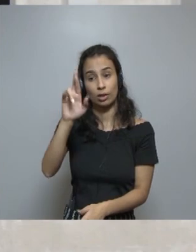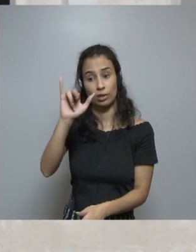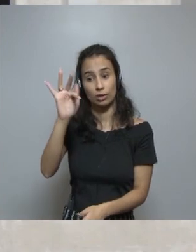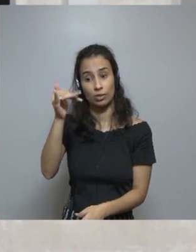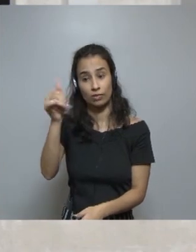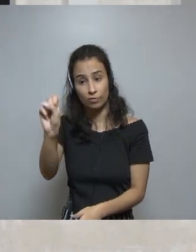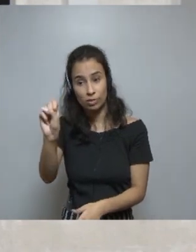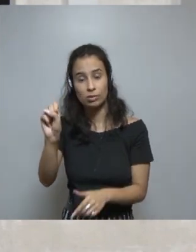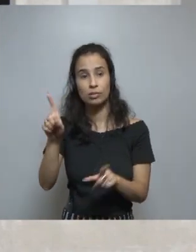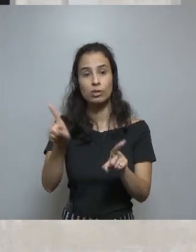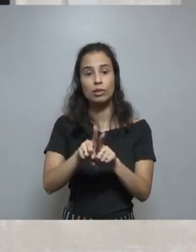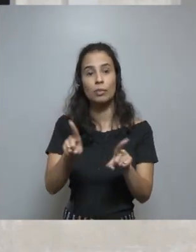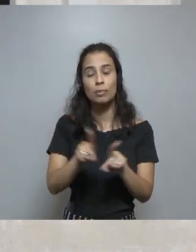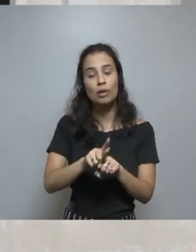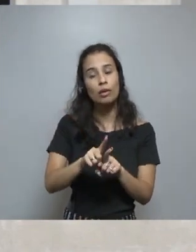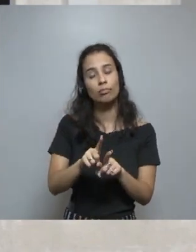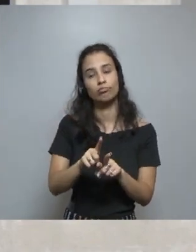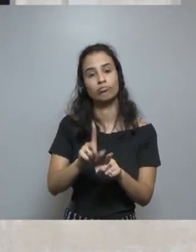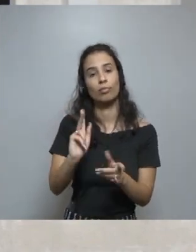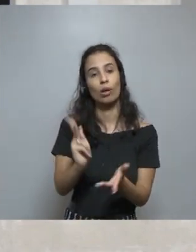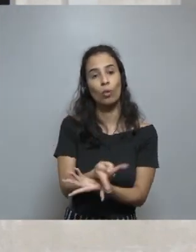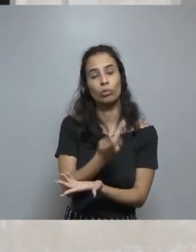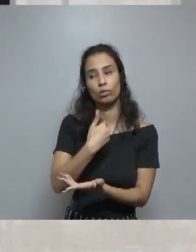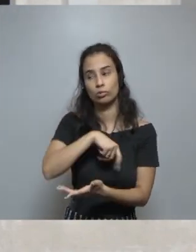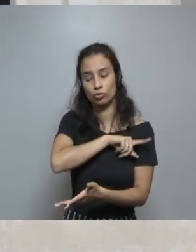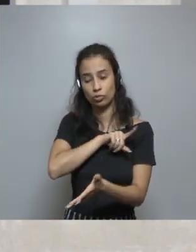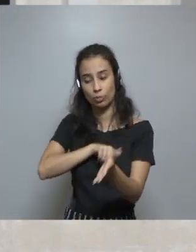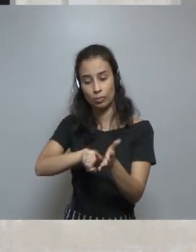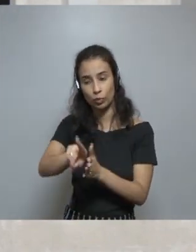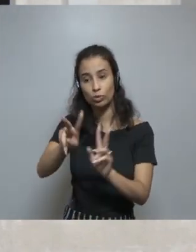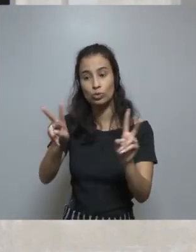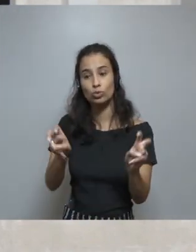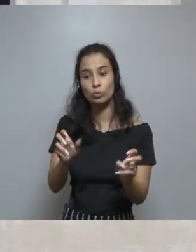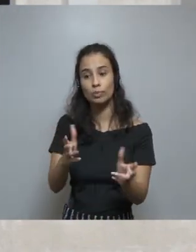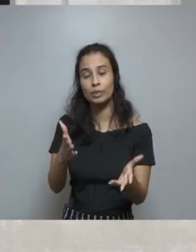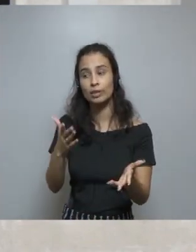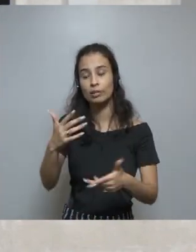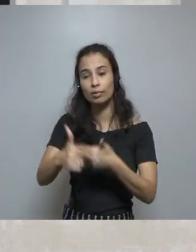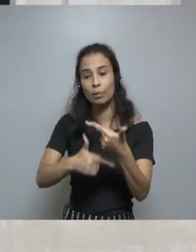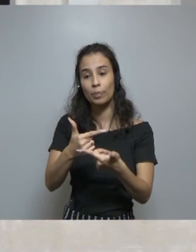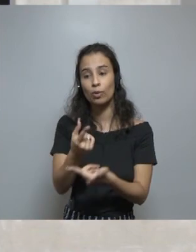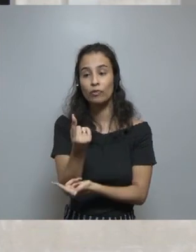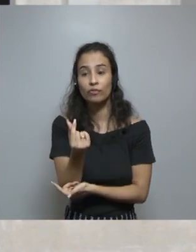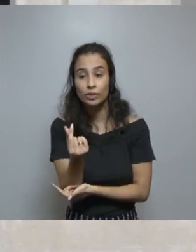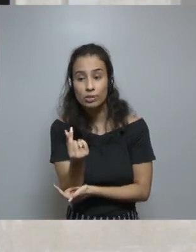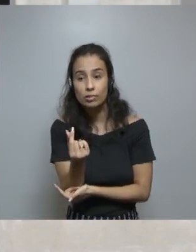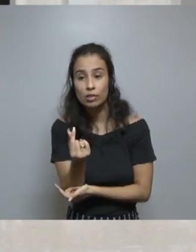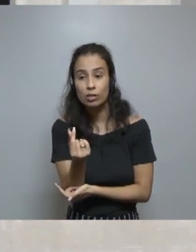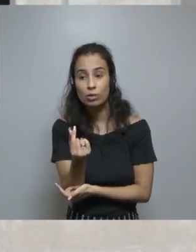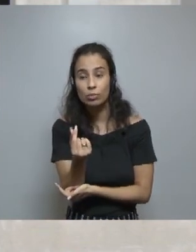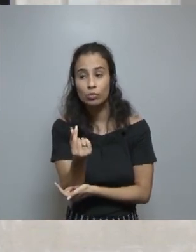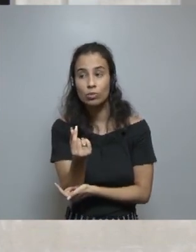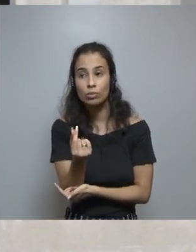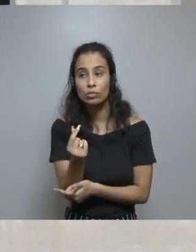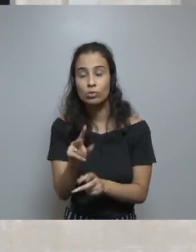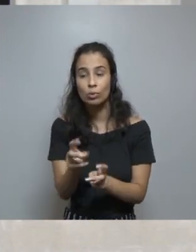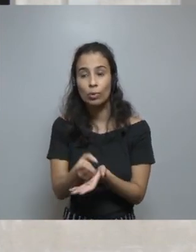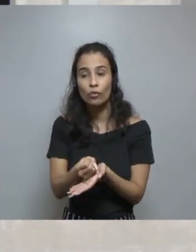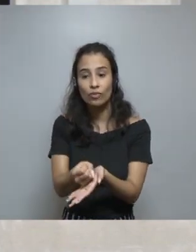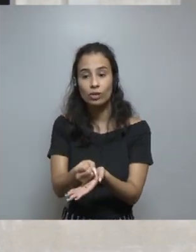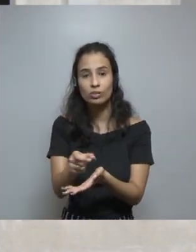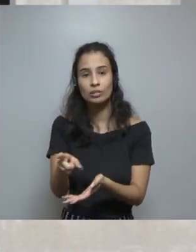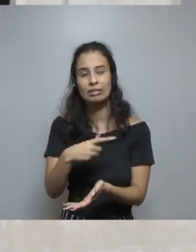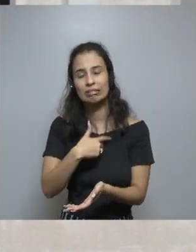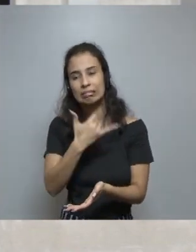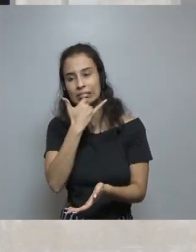con las tarifas de bancos. Muchas veces las personas respondían que